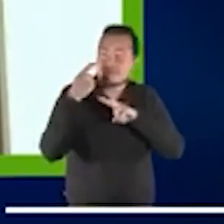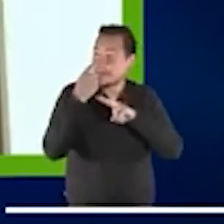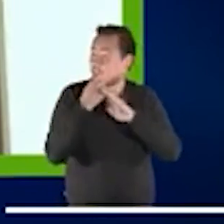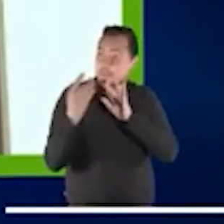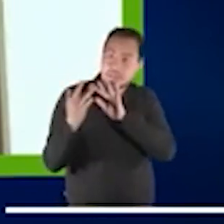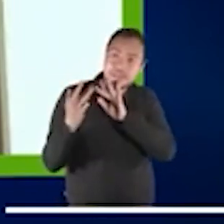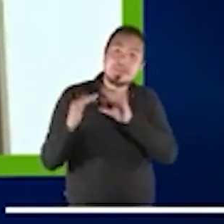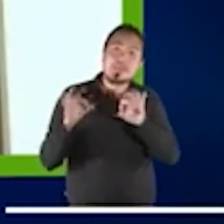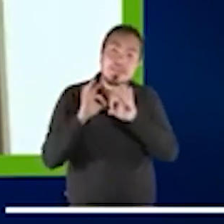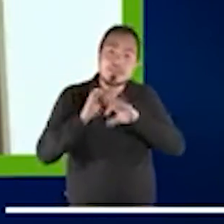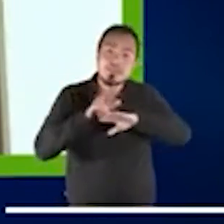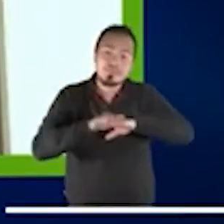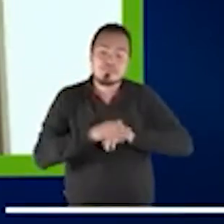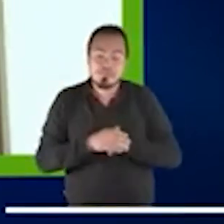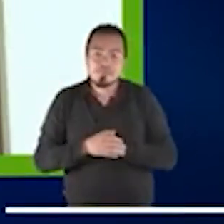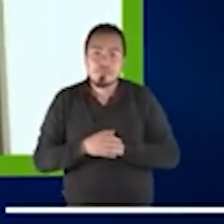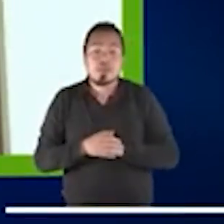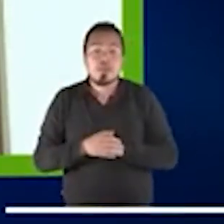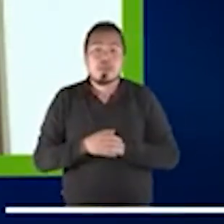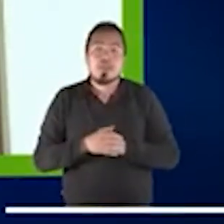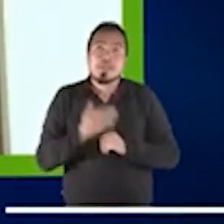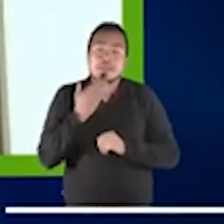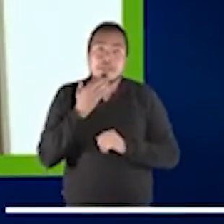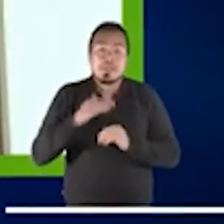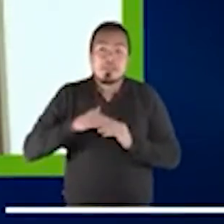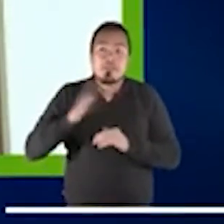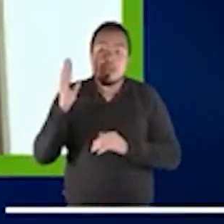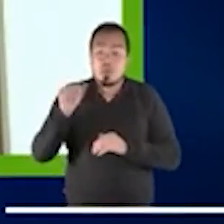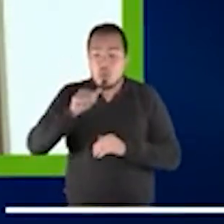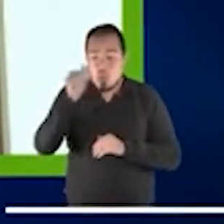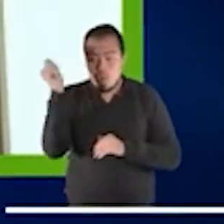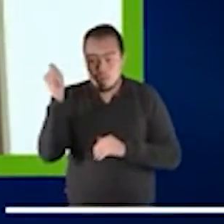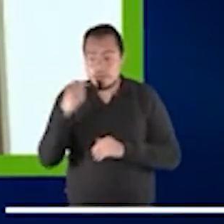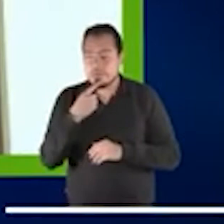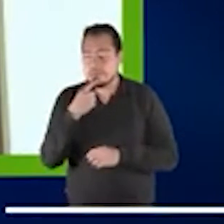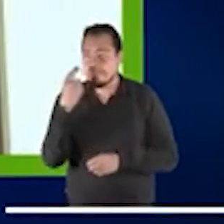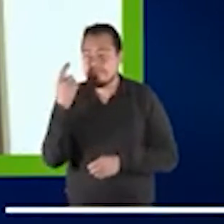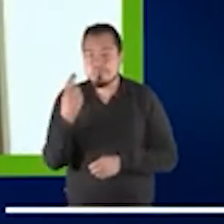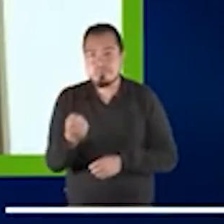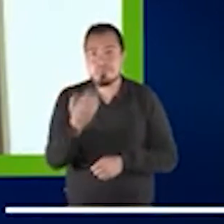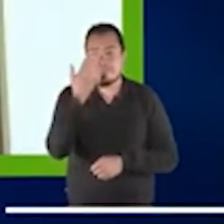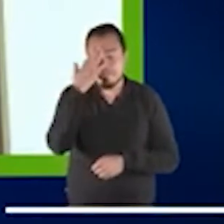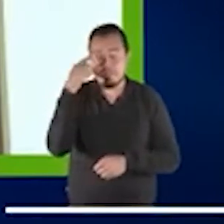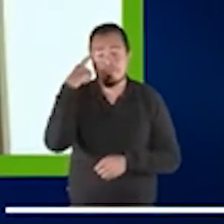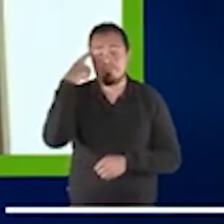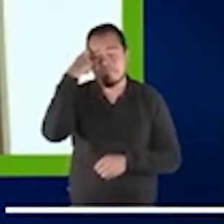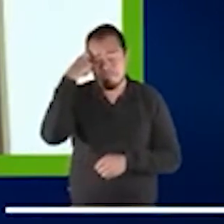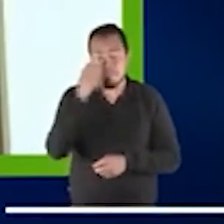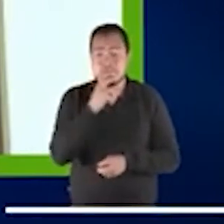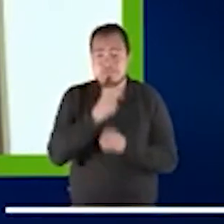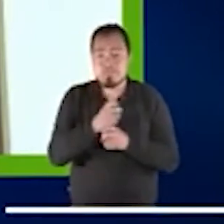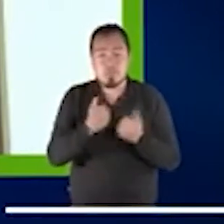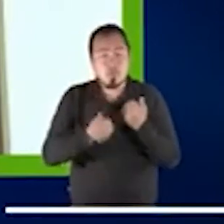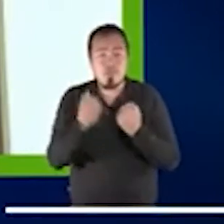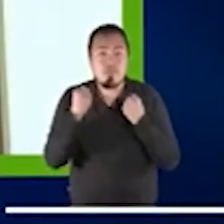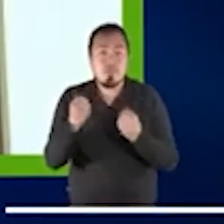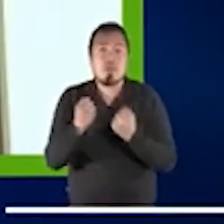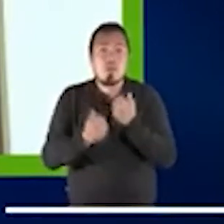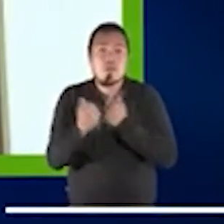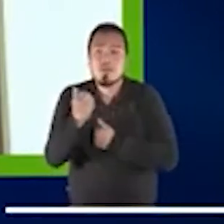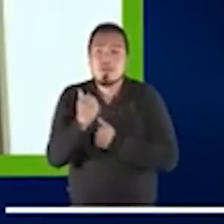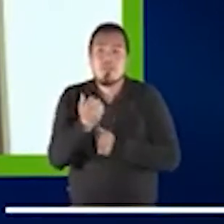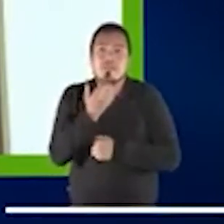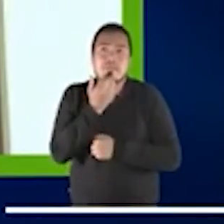Y quizás el desafío más fuerte fue cuando no había acceso a la